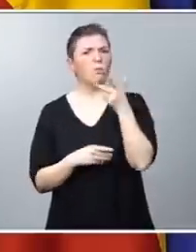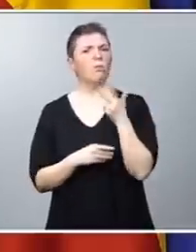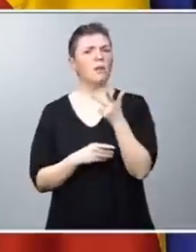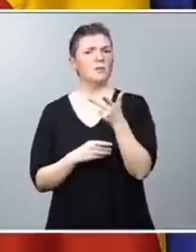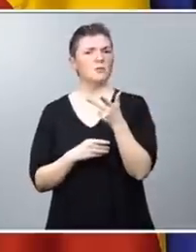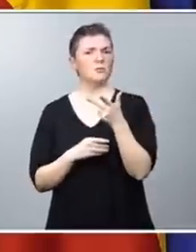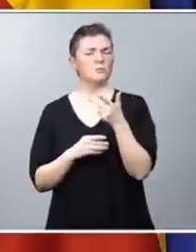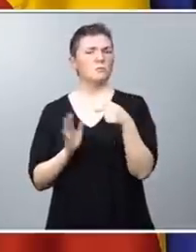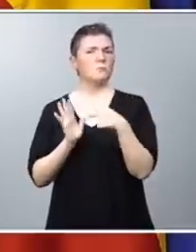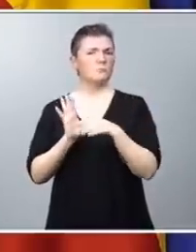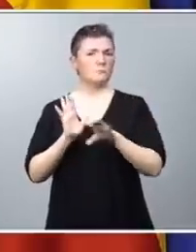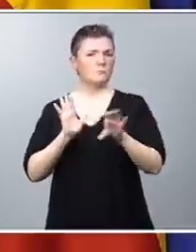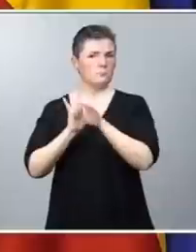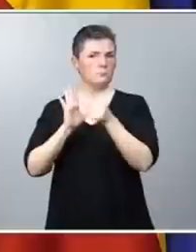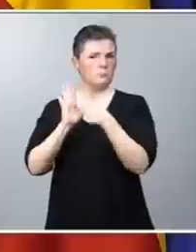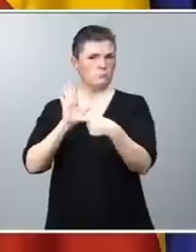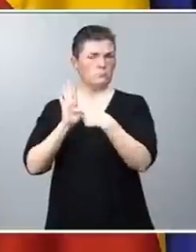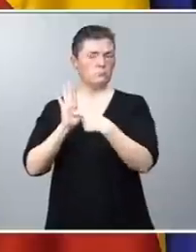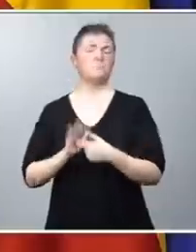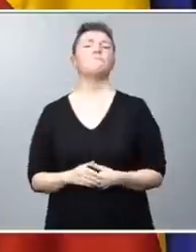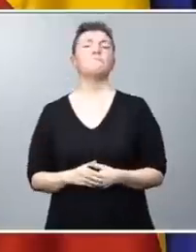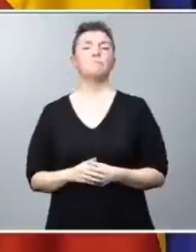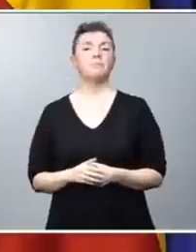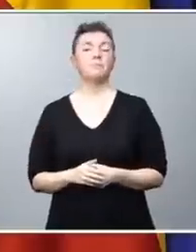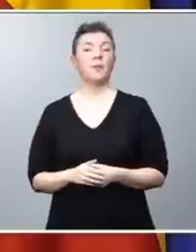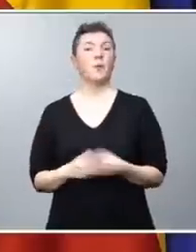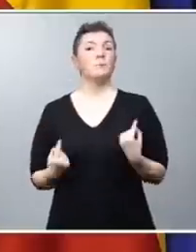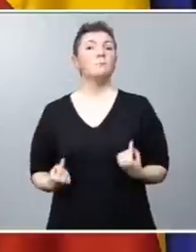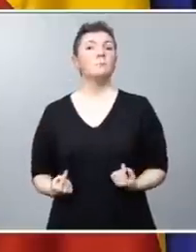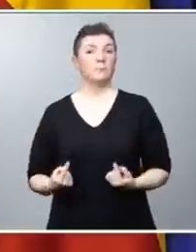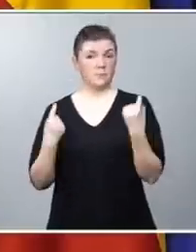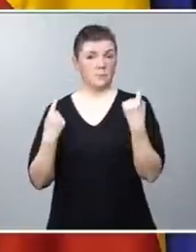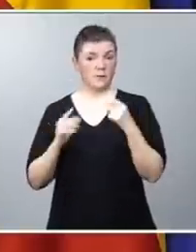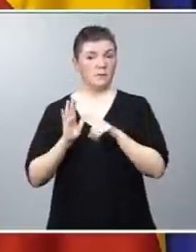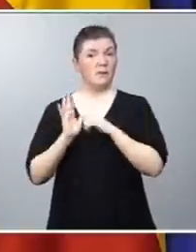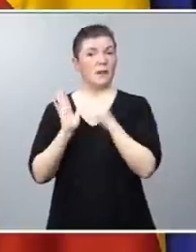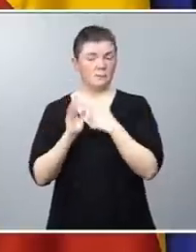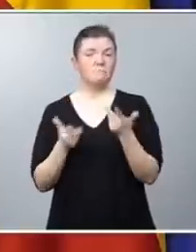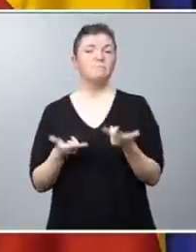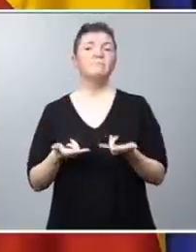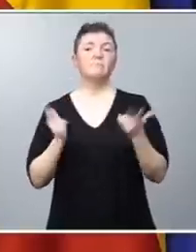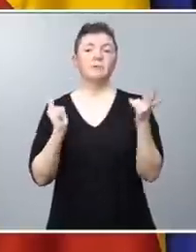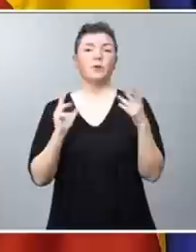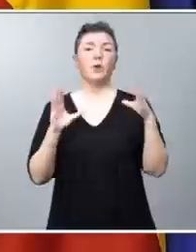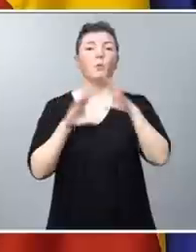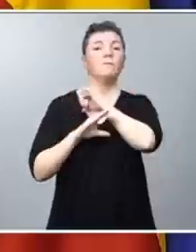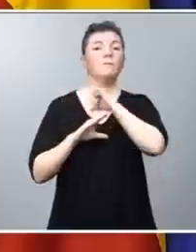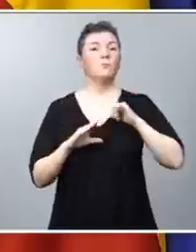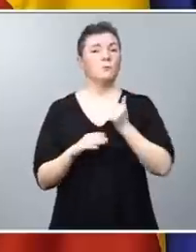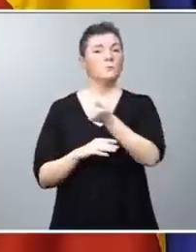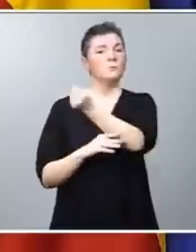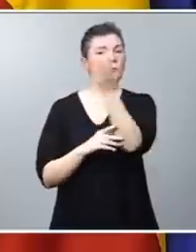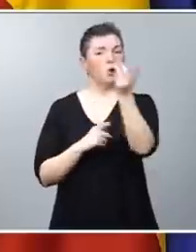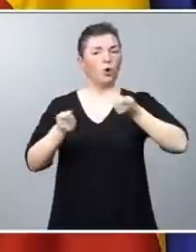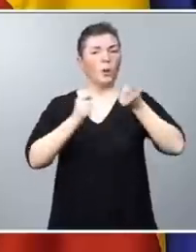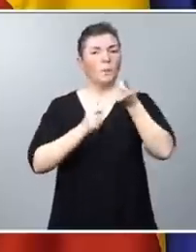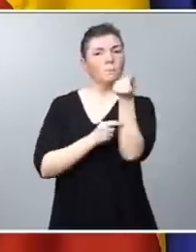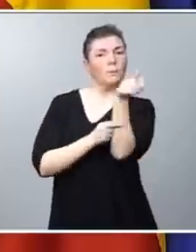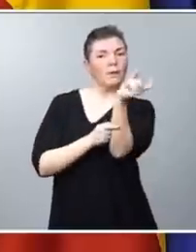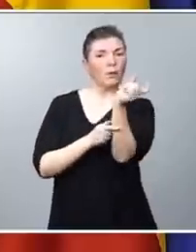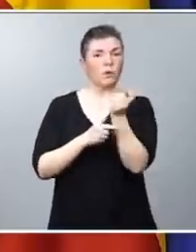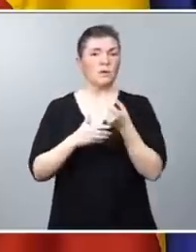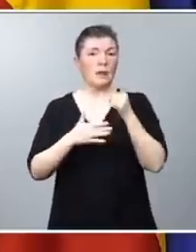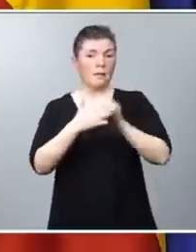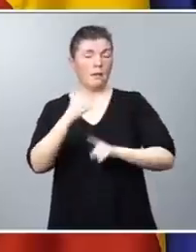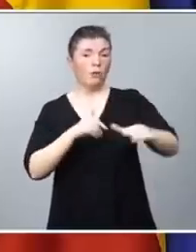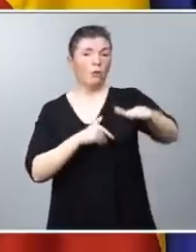en nuestra Constitución. Por primera vez, esta ley va a permitir que las comunidades autónomas regulen los precios del alquiler en las zonas